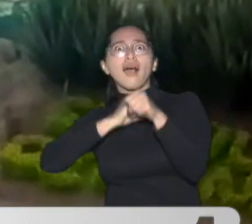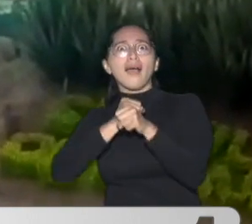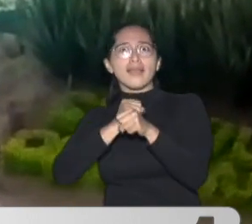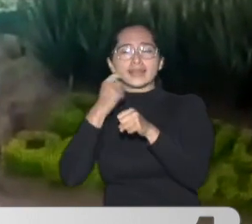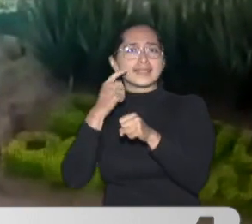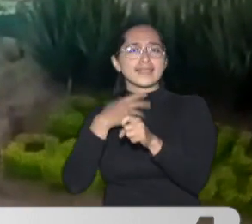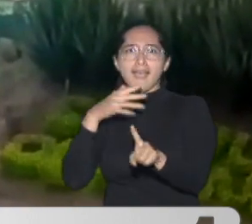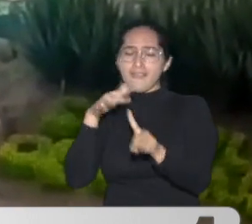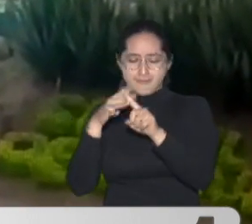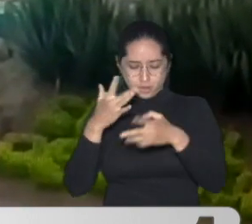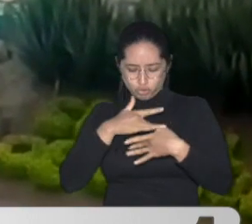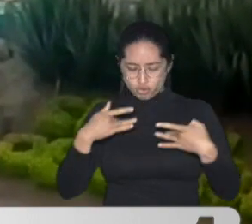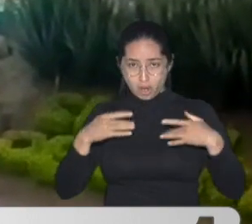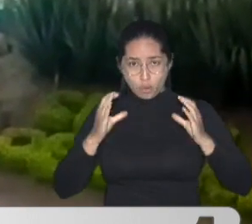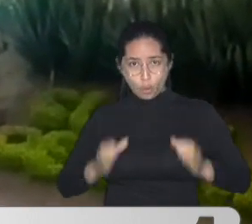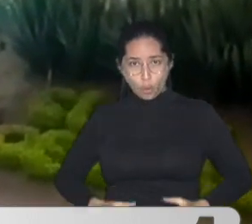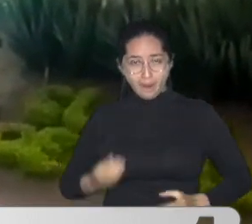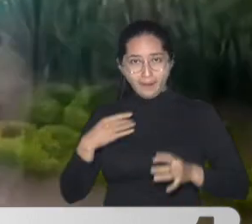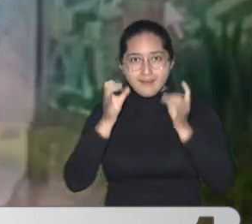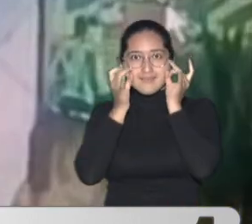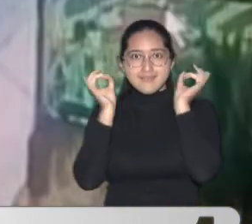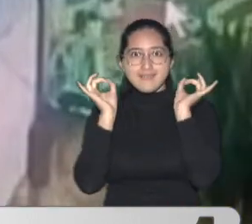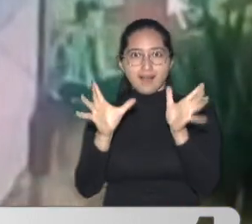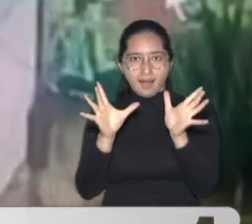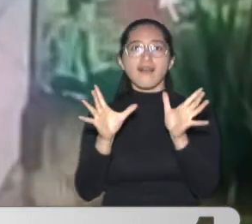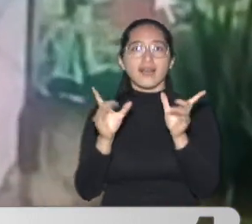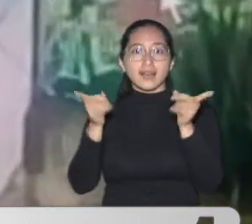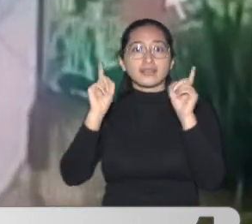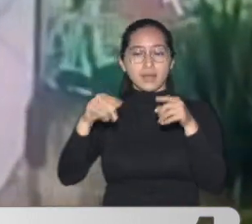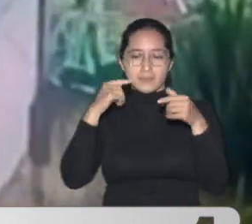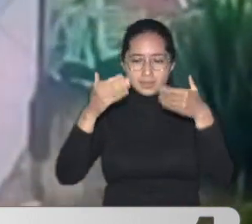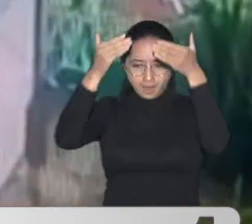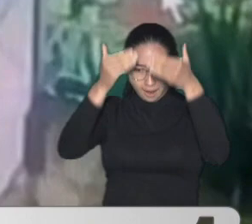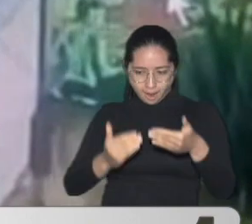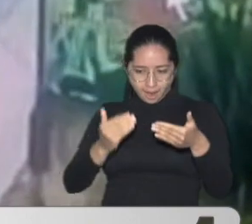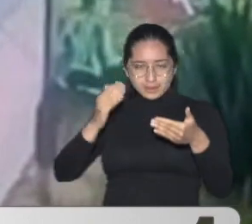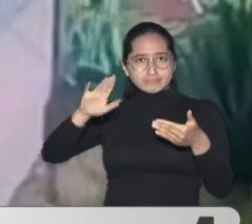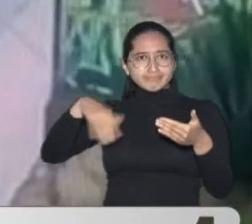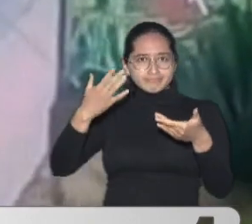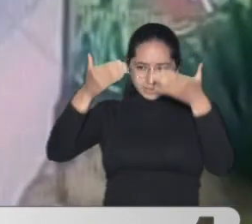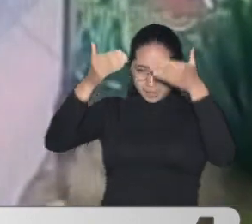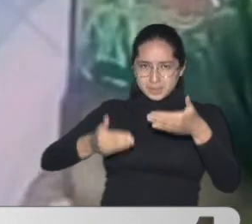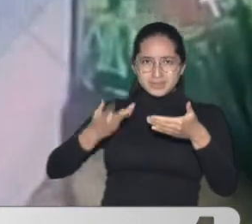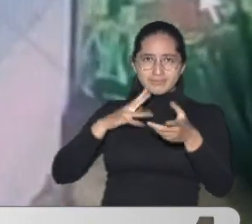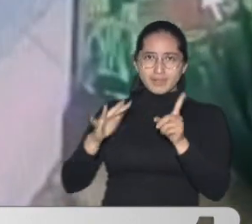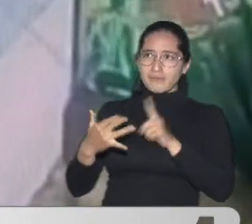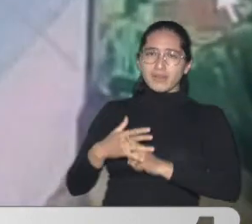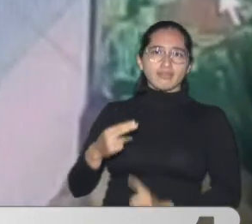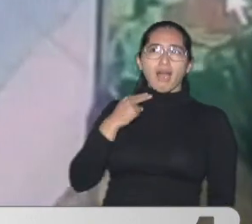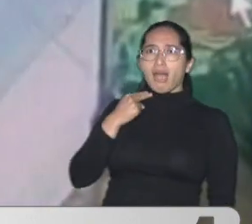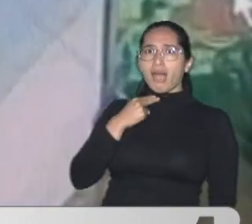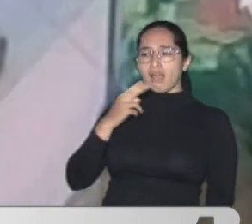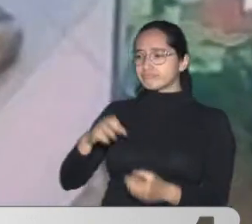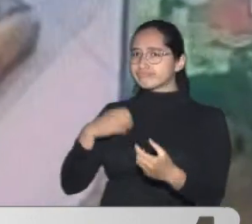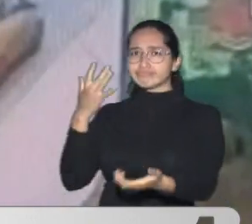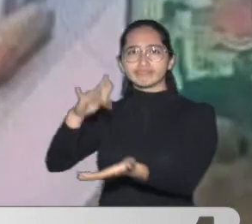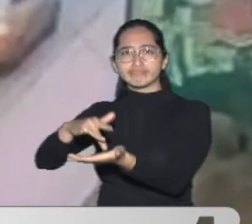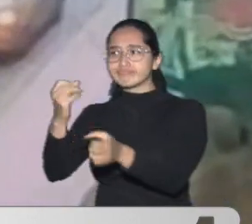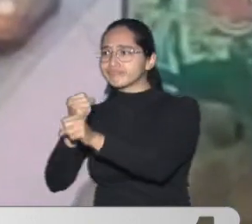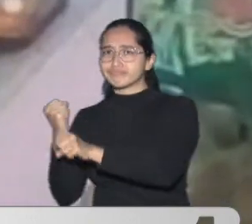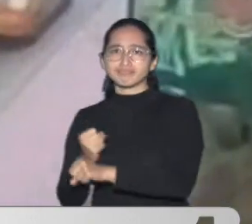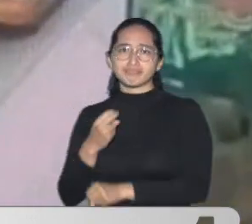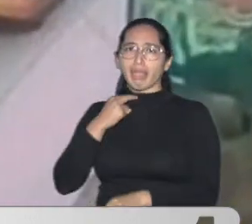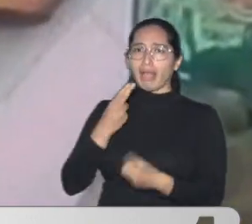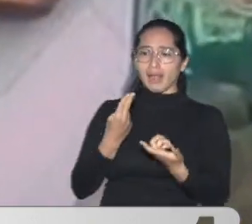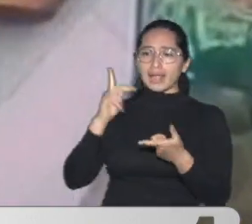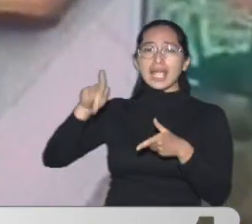lesiones graves También con una incapacidad que le prohíbe que labore del día a día Que es del que se sostiene y sostiene a